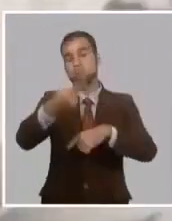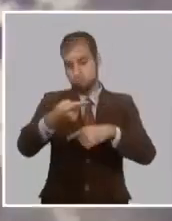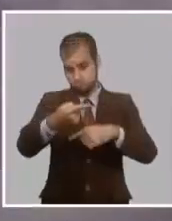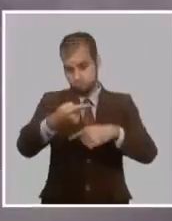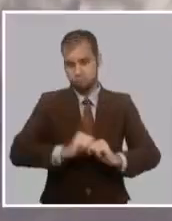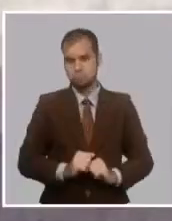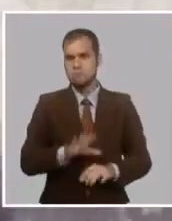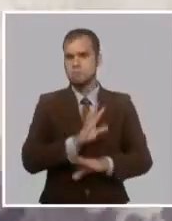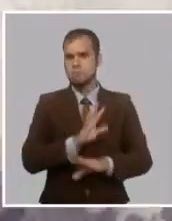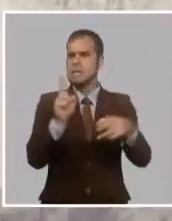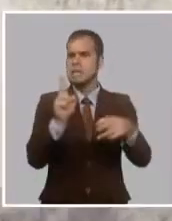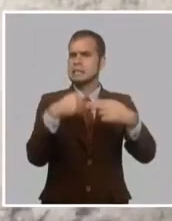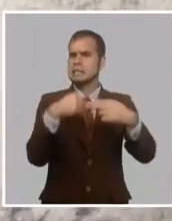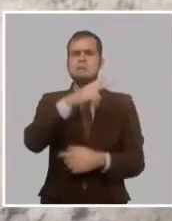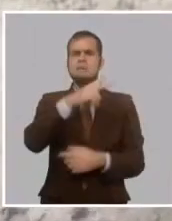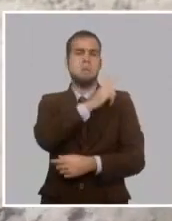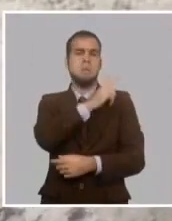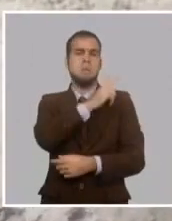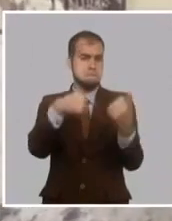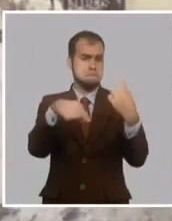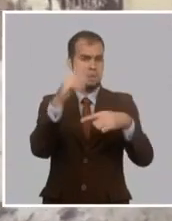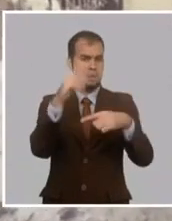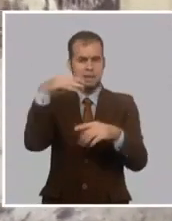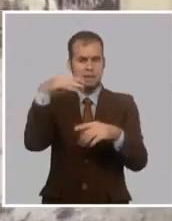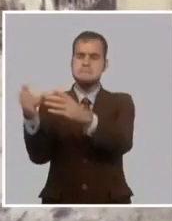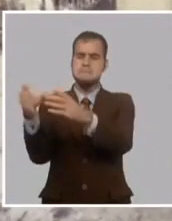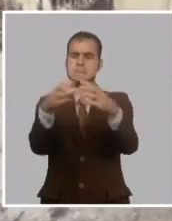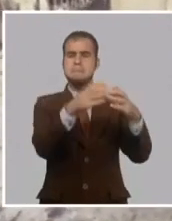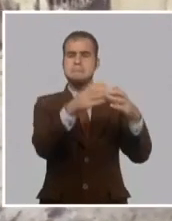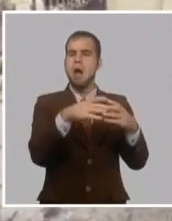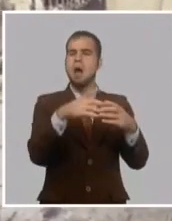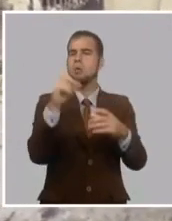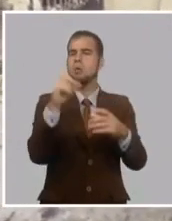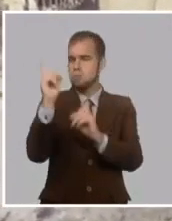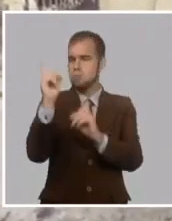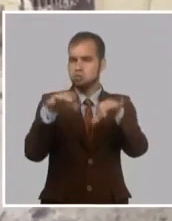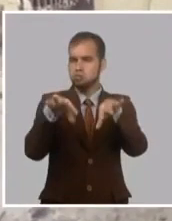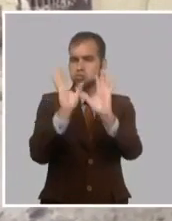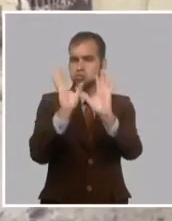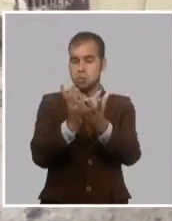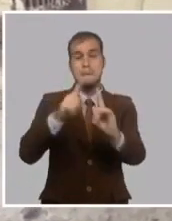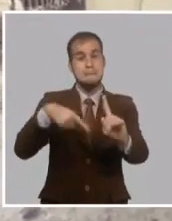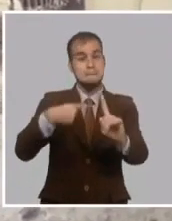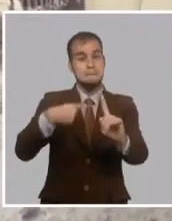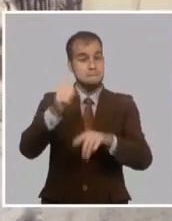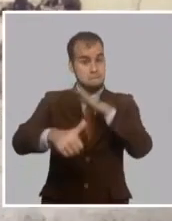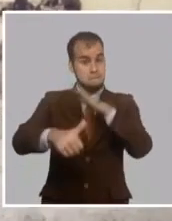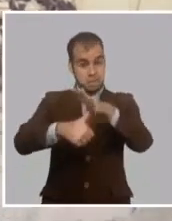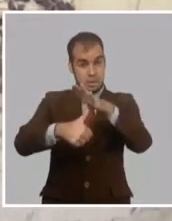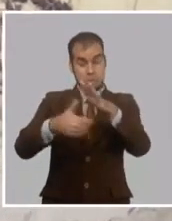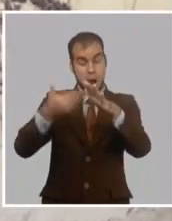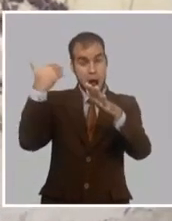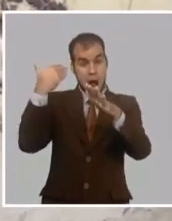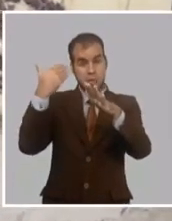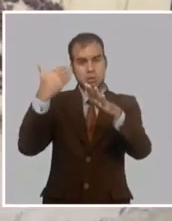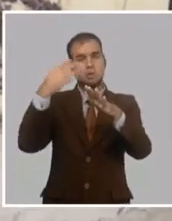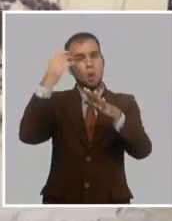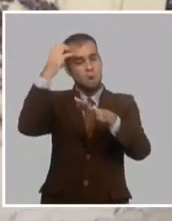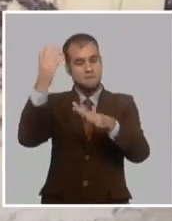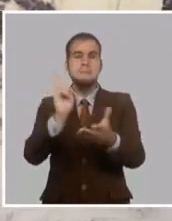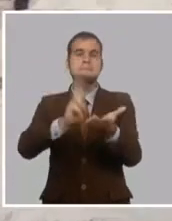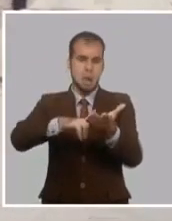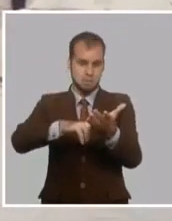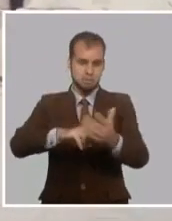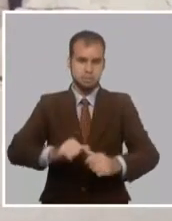realizaron, los máximos representantes de los partidos políticos, además del presidente de la República y otros integrantes del gobierno.